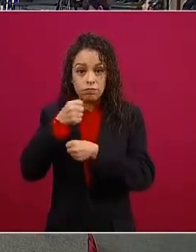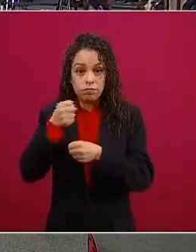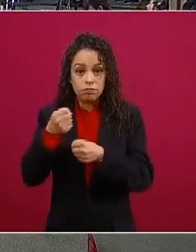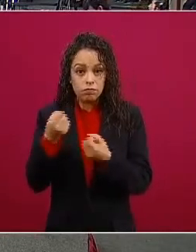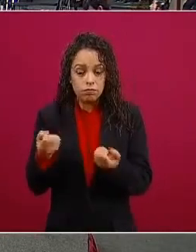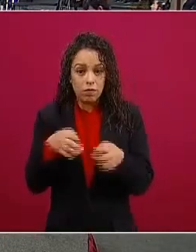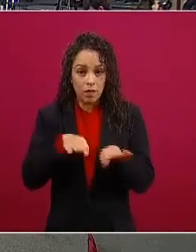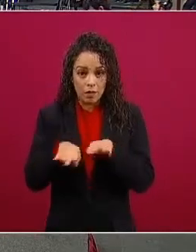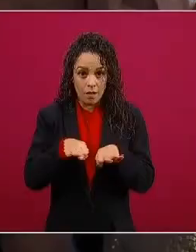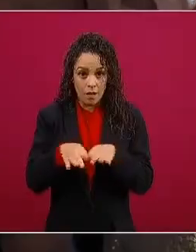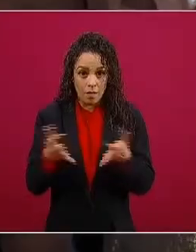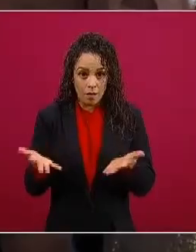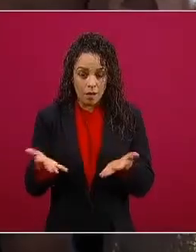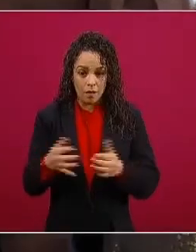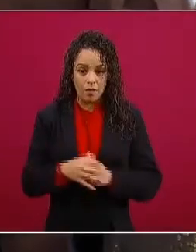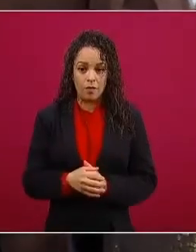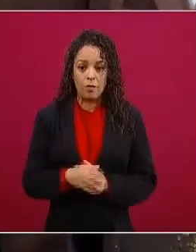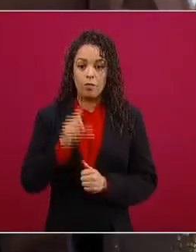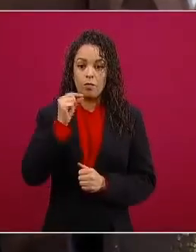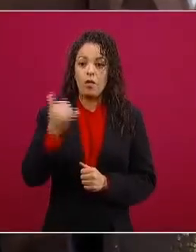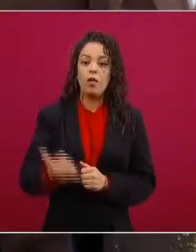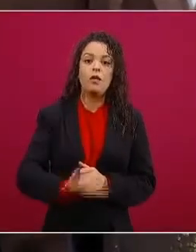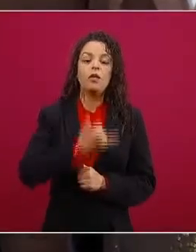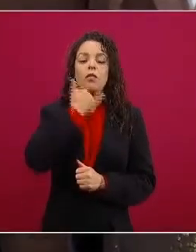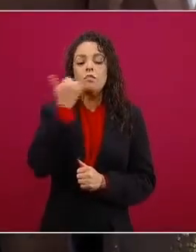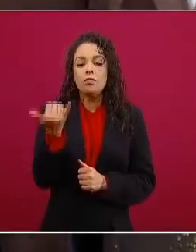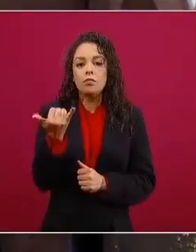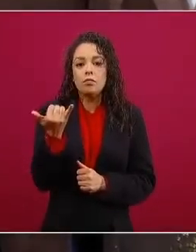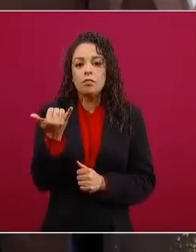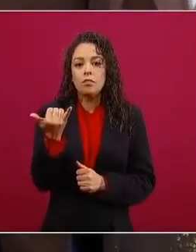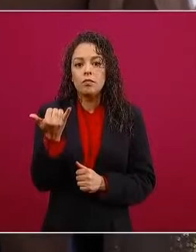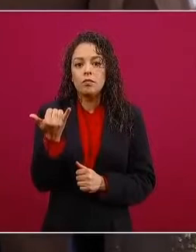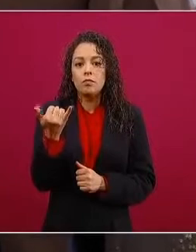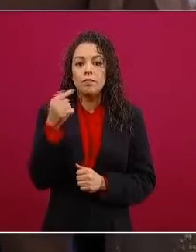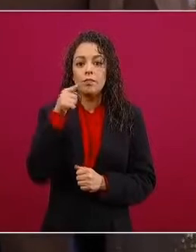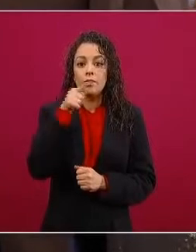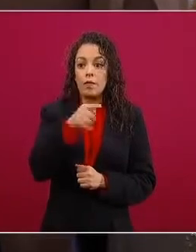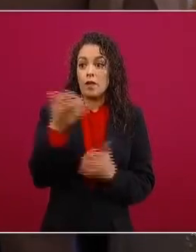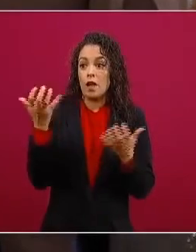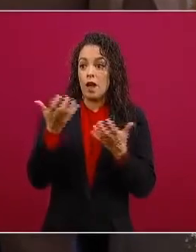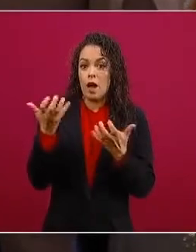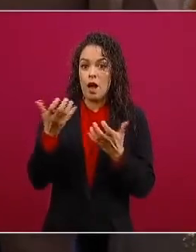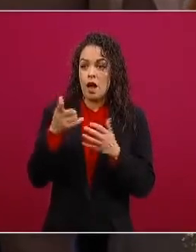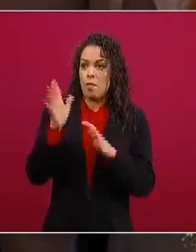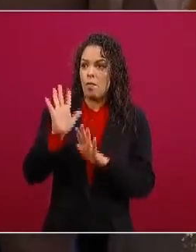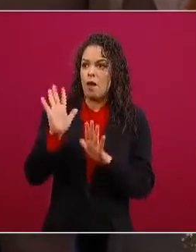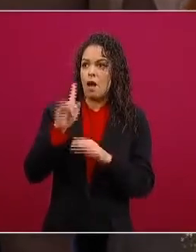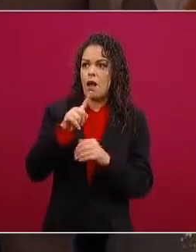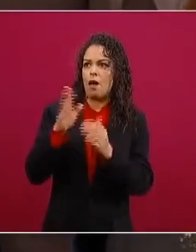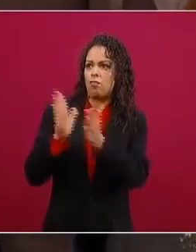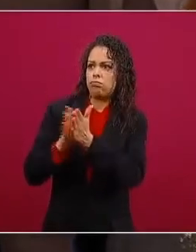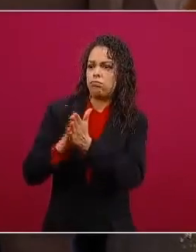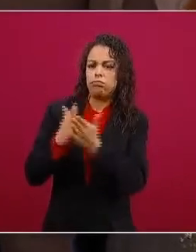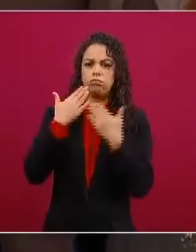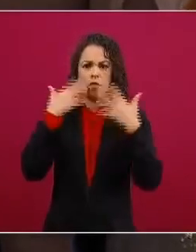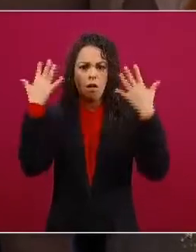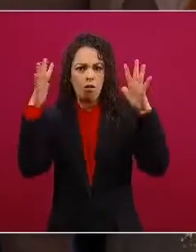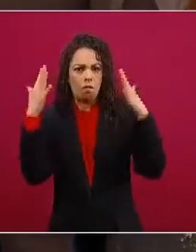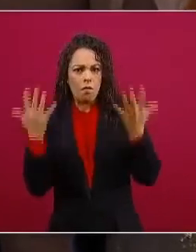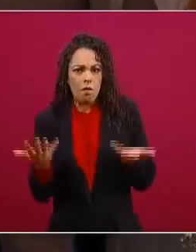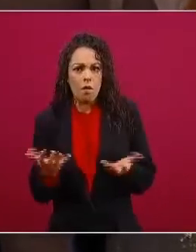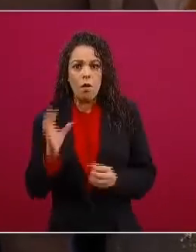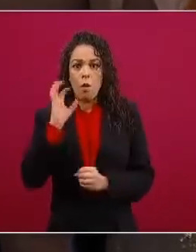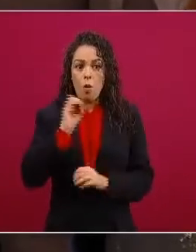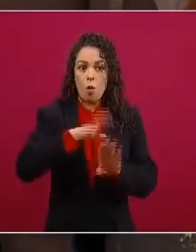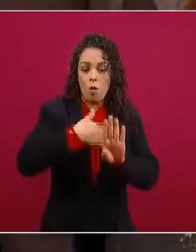y muchas veces confunden el cuestionar con el atacar entonces bueno nada más esa presión el tema de Genaro García bueno pues si ha sido